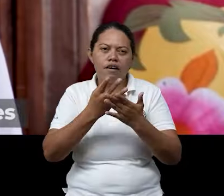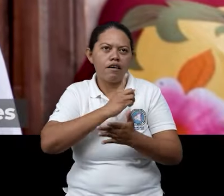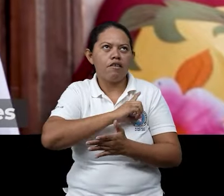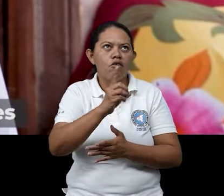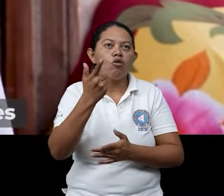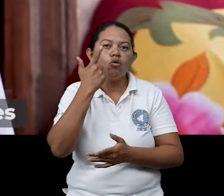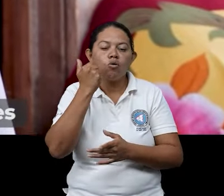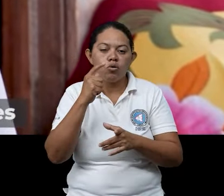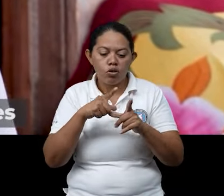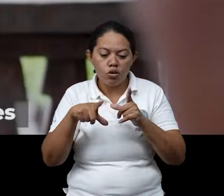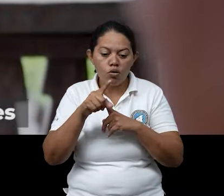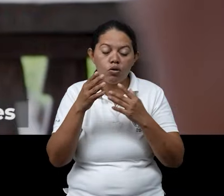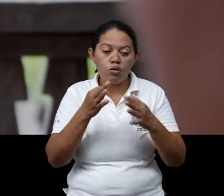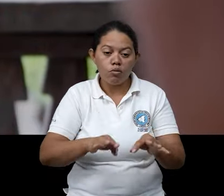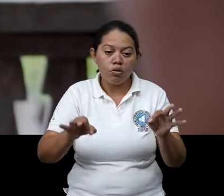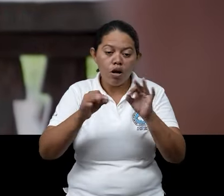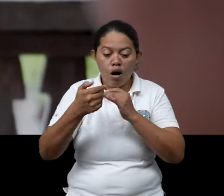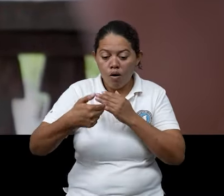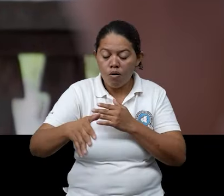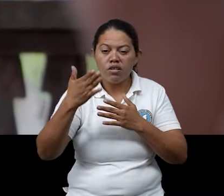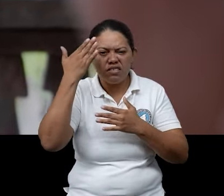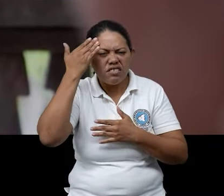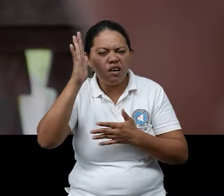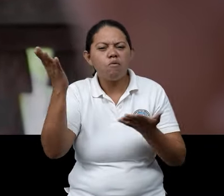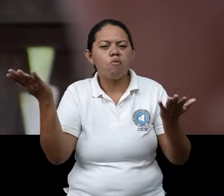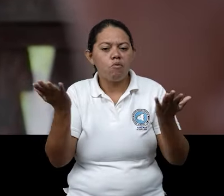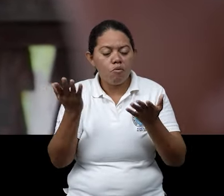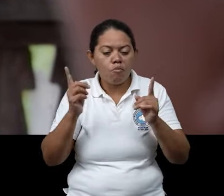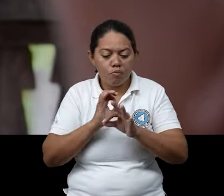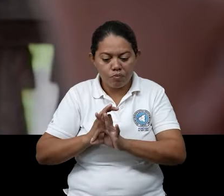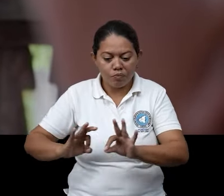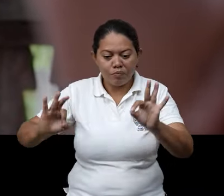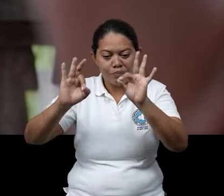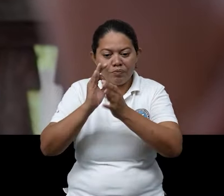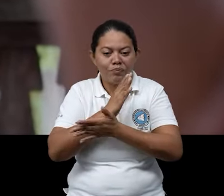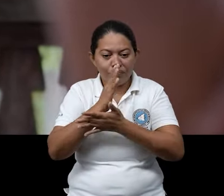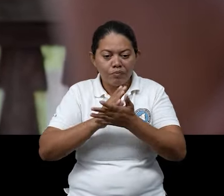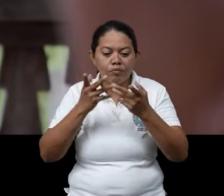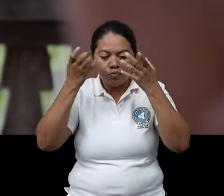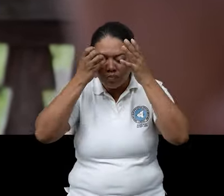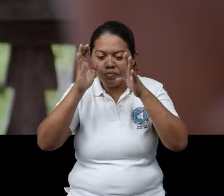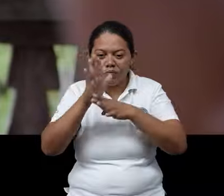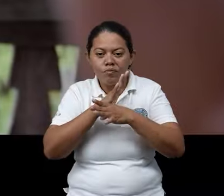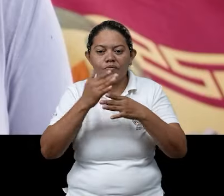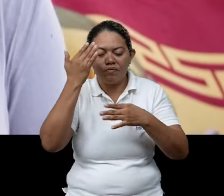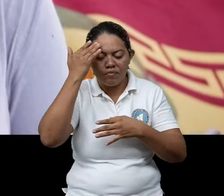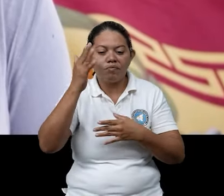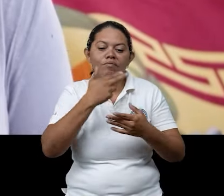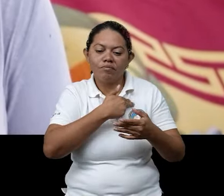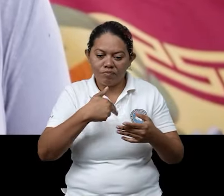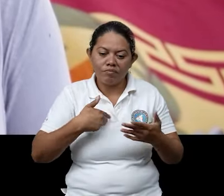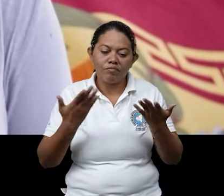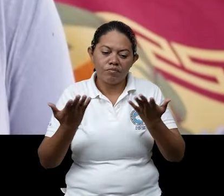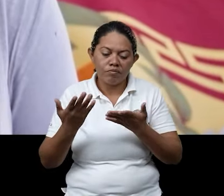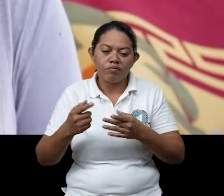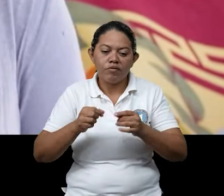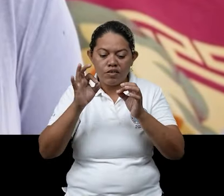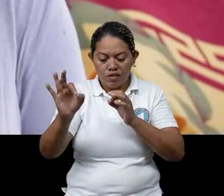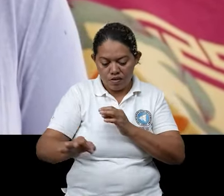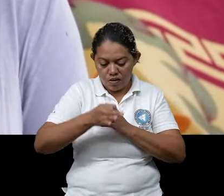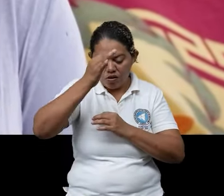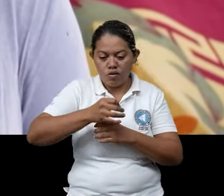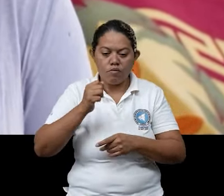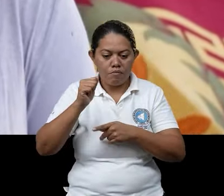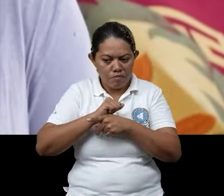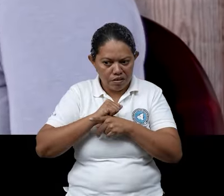todos conocemos nuestros roles. Porque ahora ya sabemos las medidas que hay que tomar ante cualquiera de niños. Así es. Para estar seguros